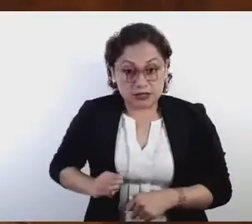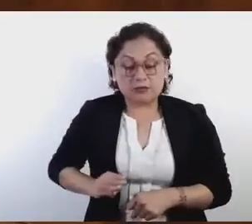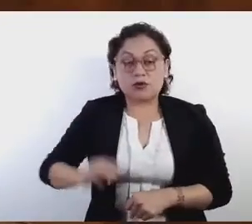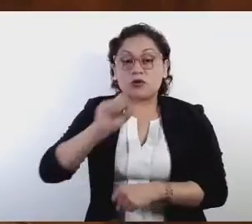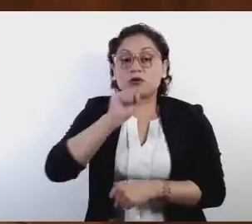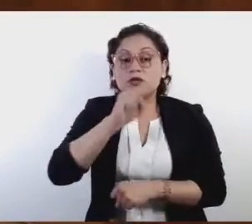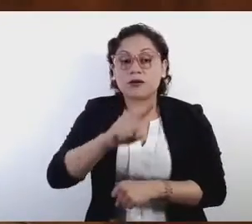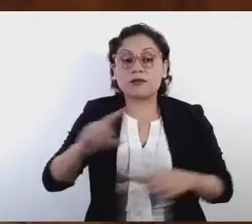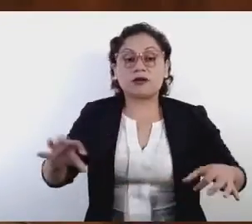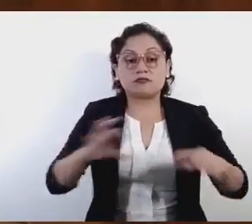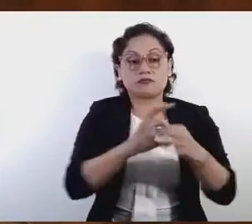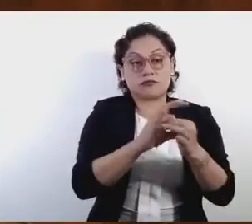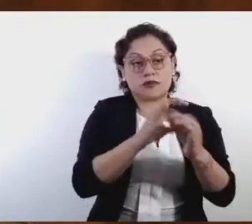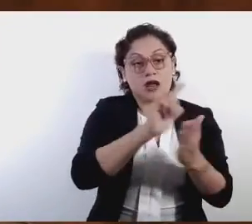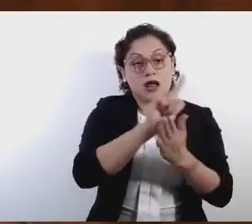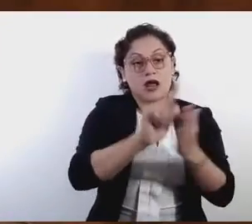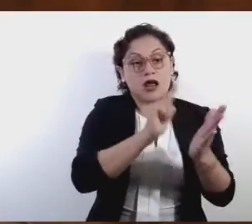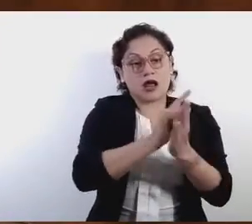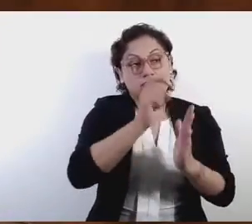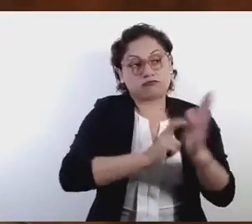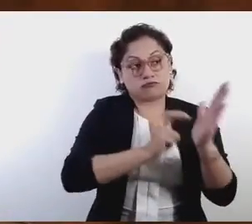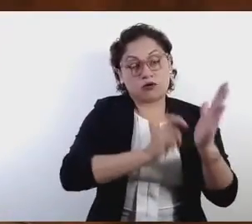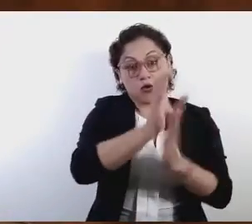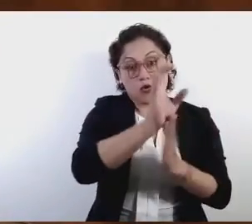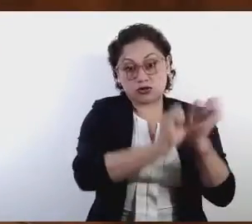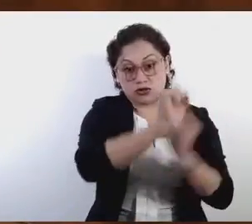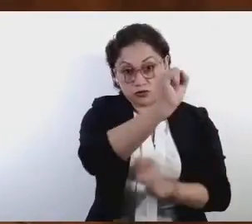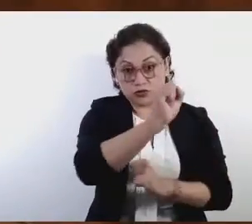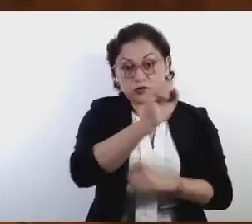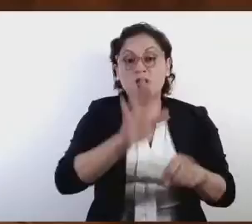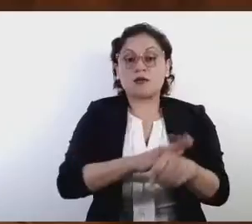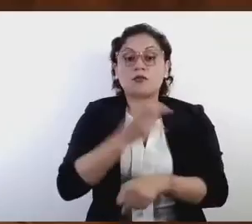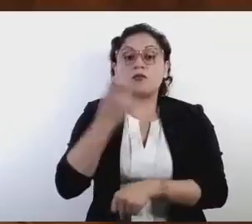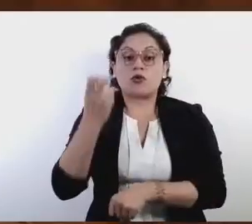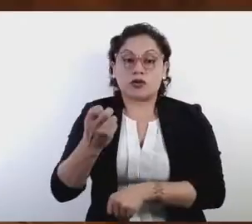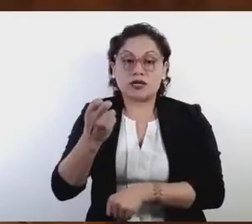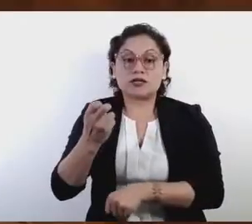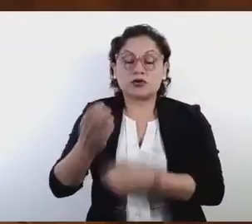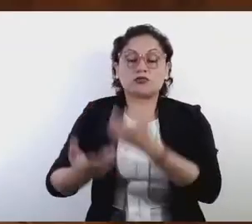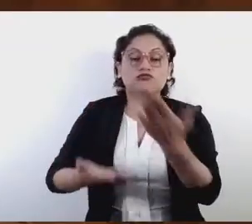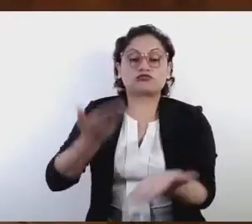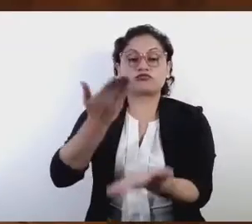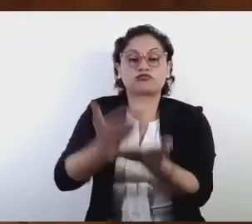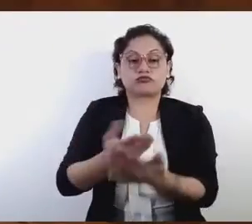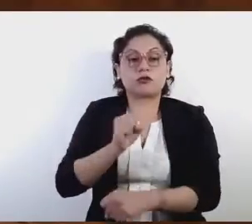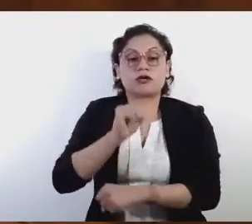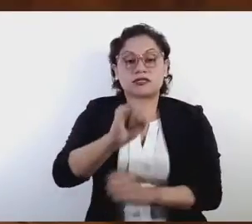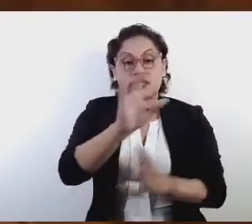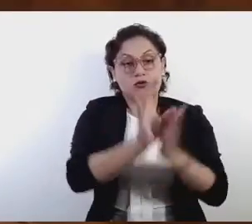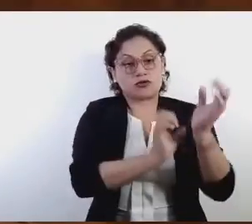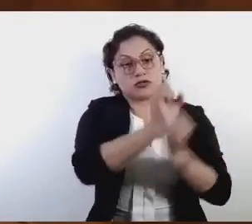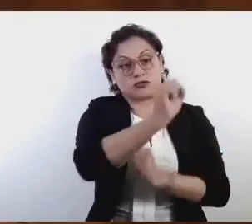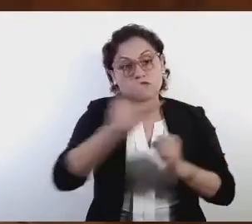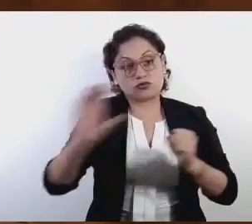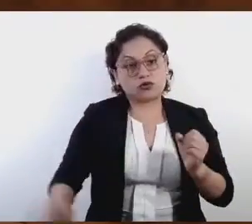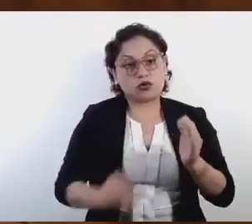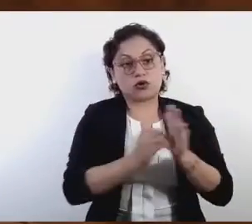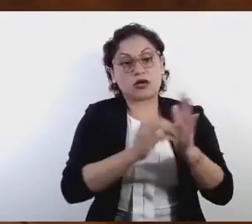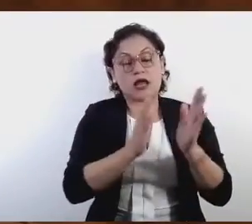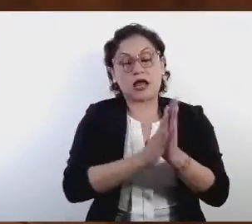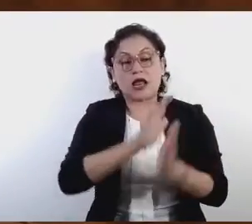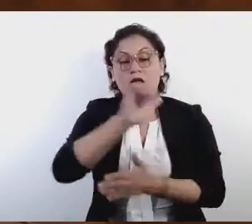constitucional. Por lo tanto, se adjunta un proyecto de decreto, la adición constitucional y otro de reforma y adición legal